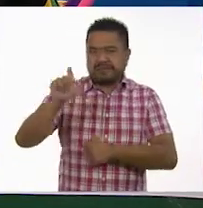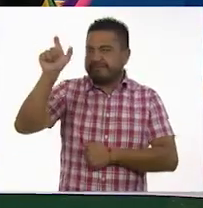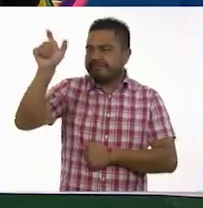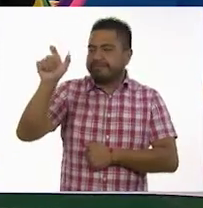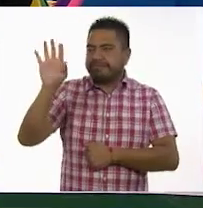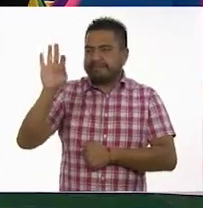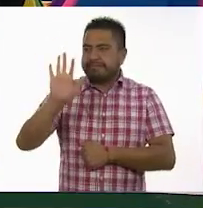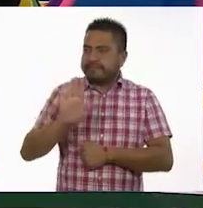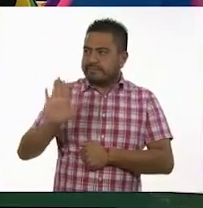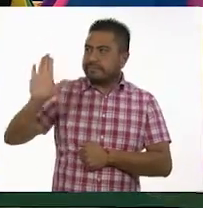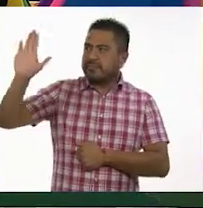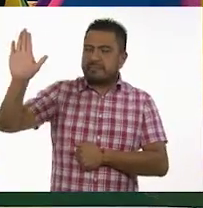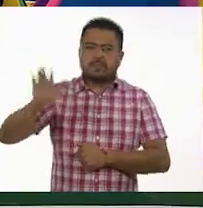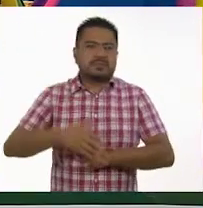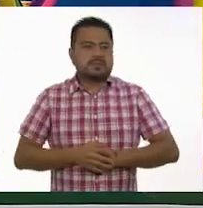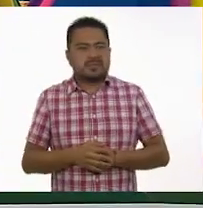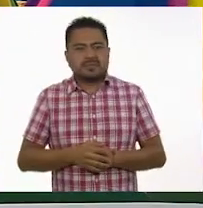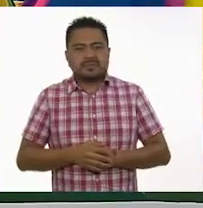ovíparos.